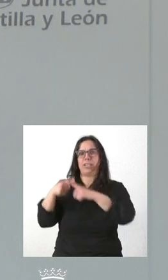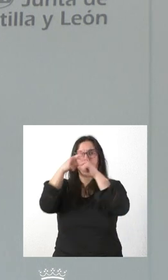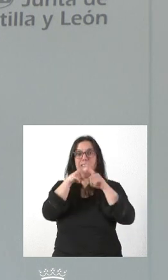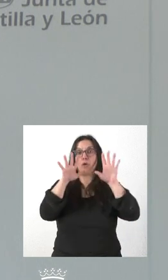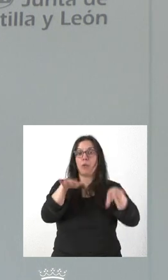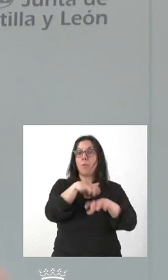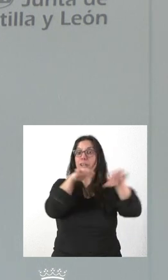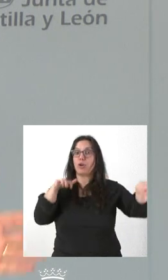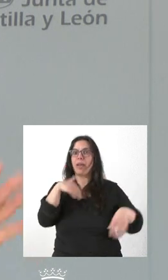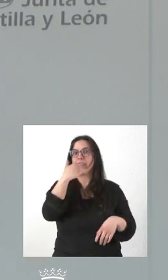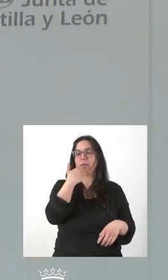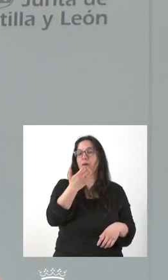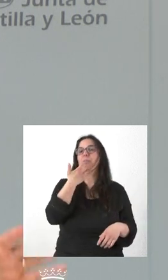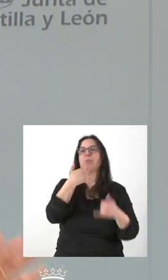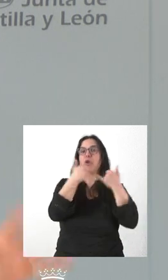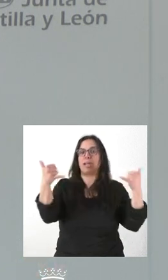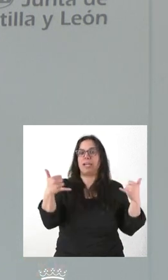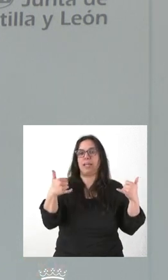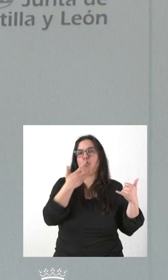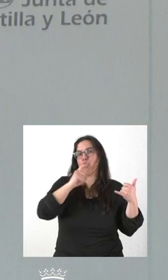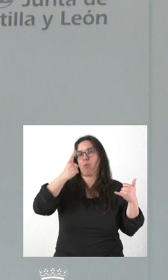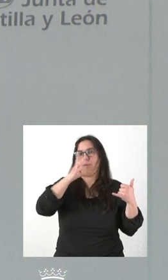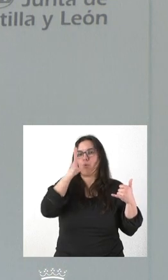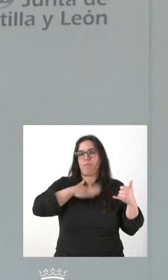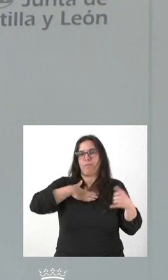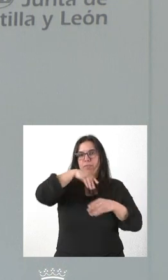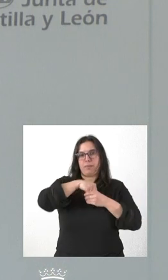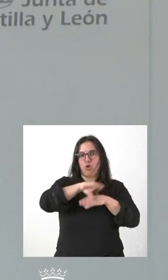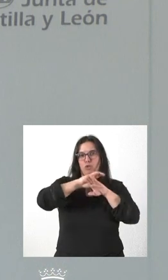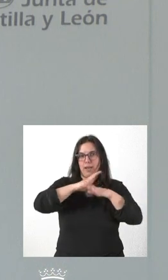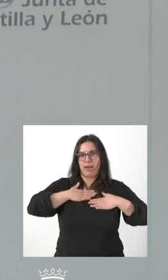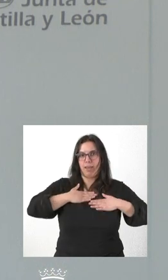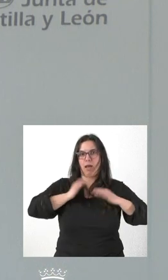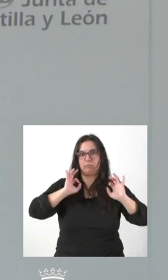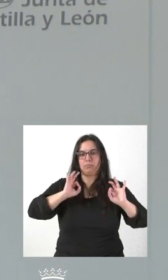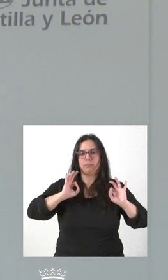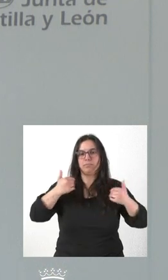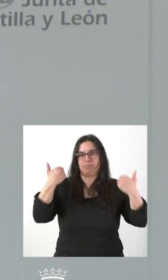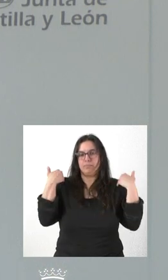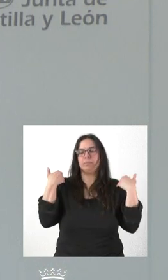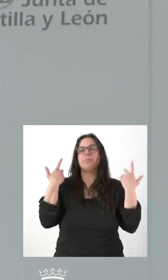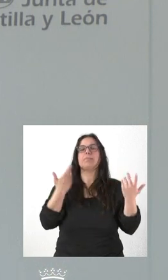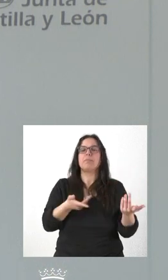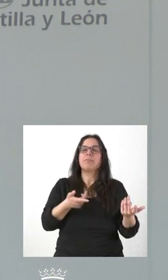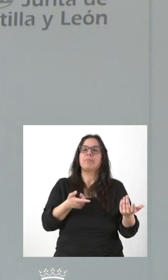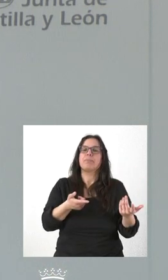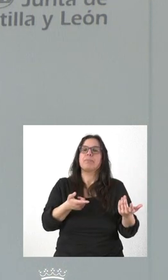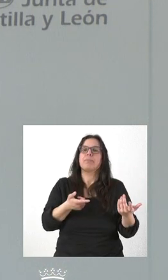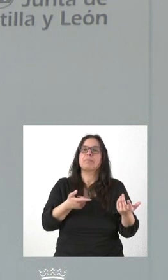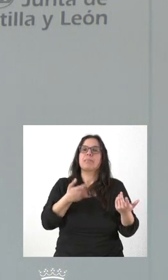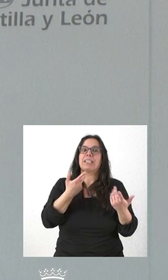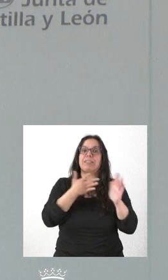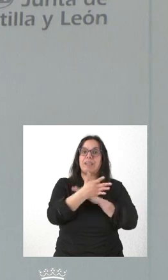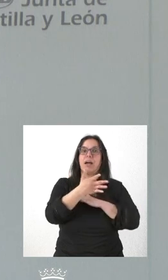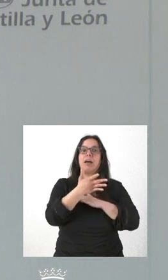alguna de las líneas, que es la que más conozco, porque la llevó personalmente a la consejería que me toca coordinar y representó el